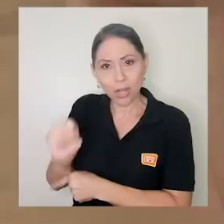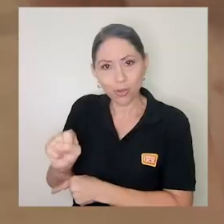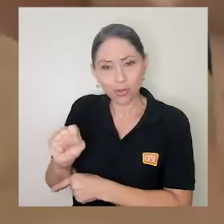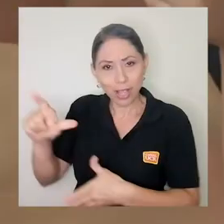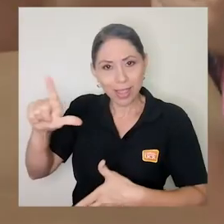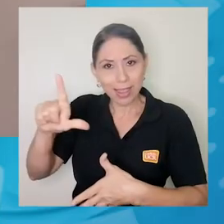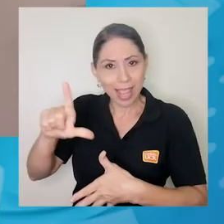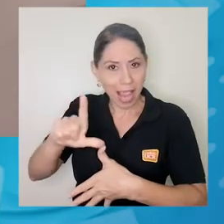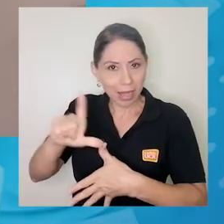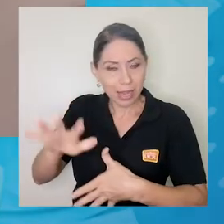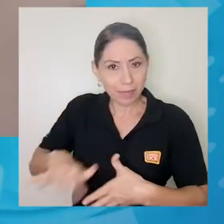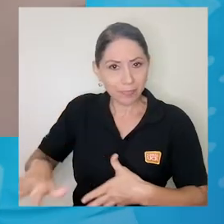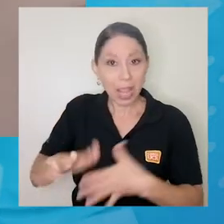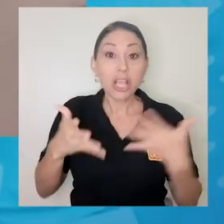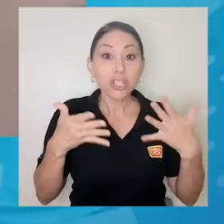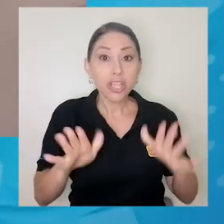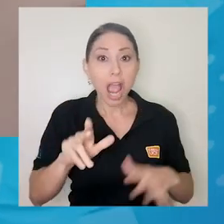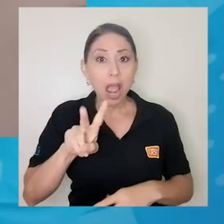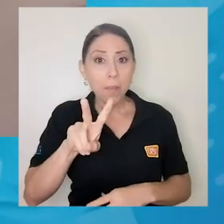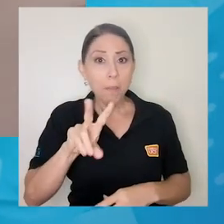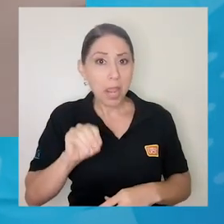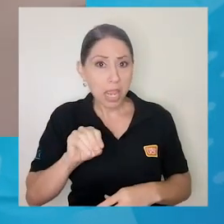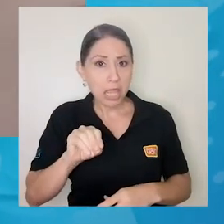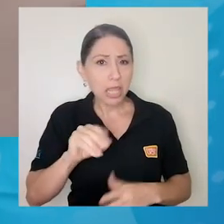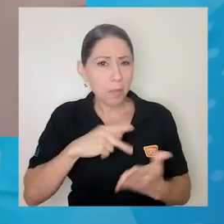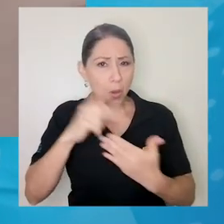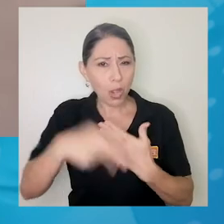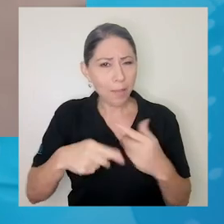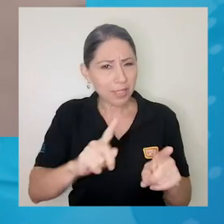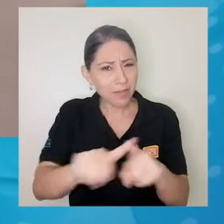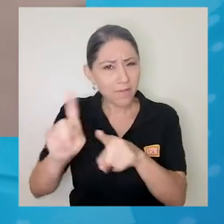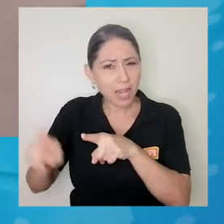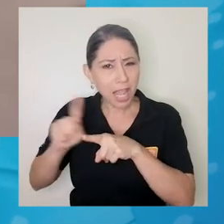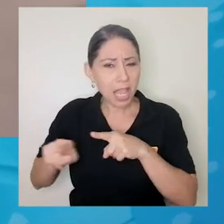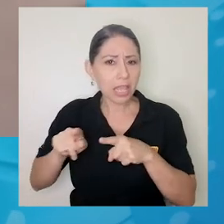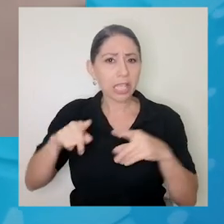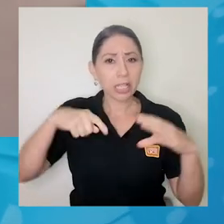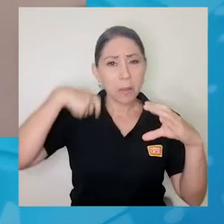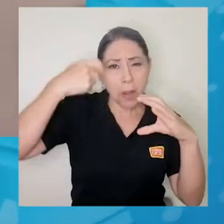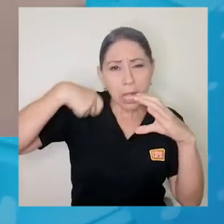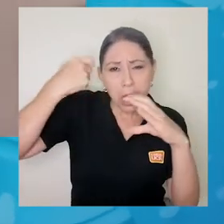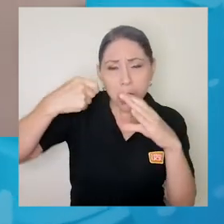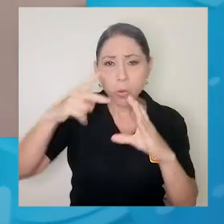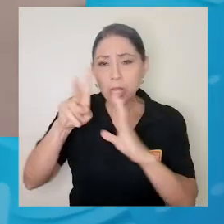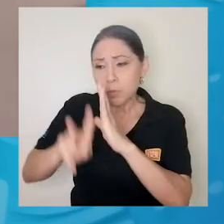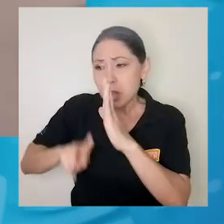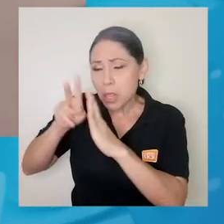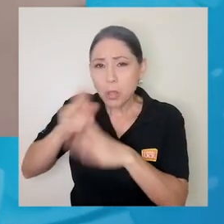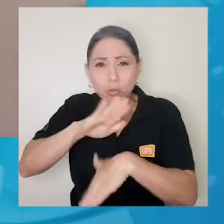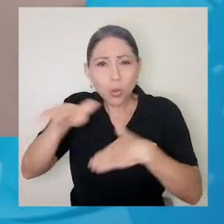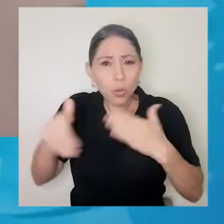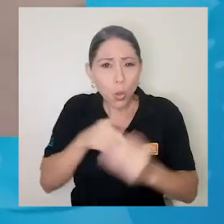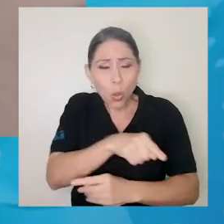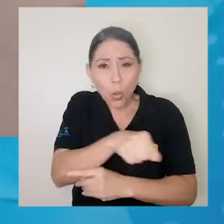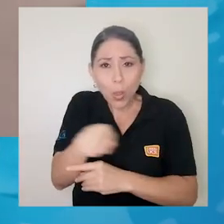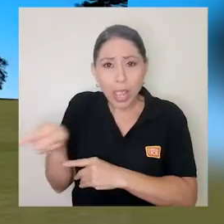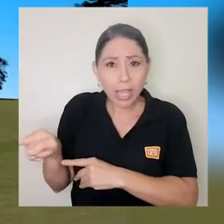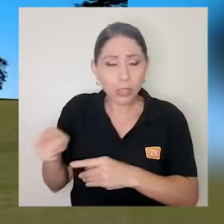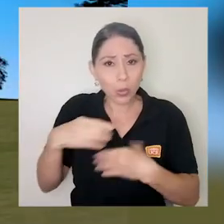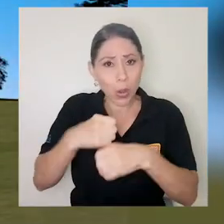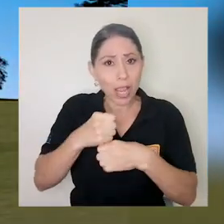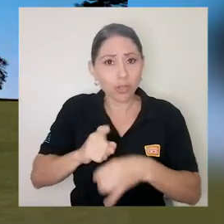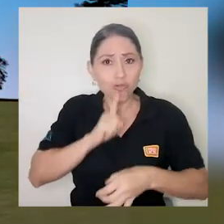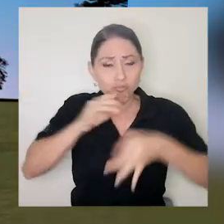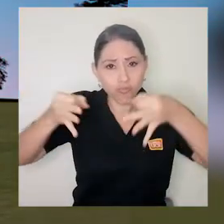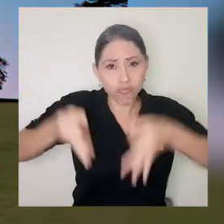20 programas diferentes películas documentales todos creados originales y en el planetario